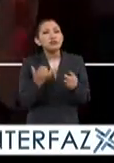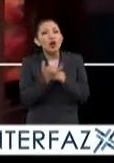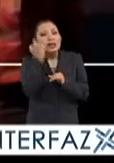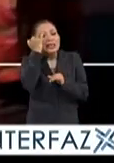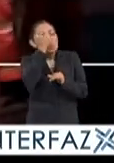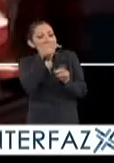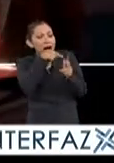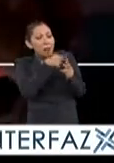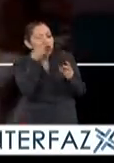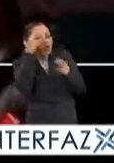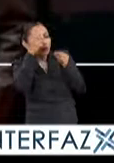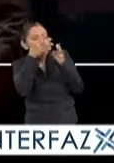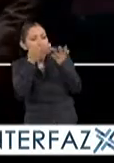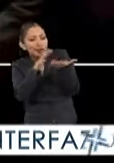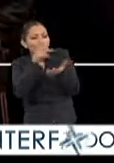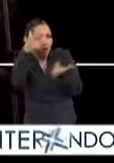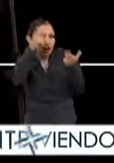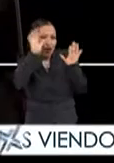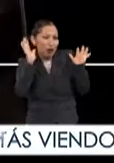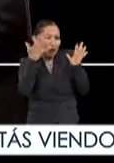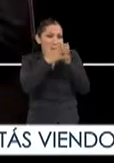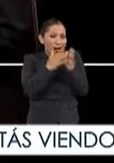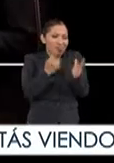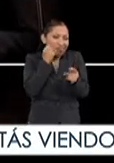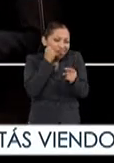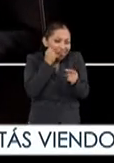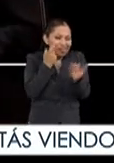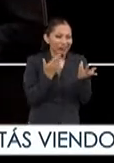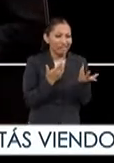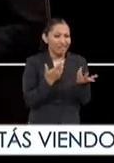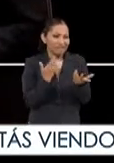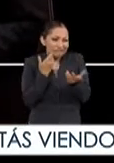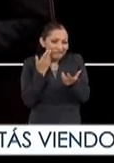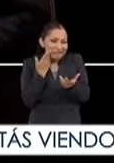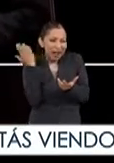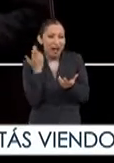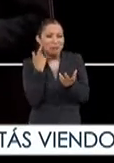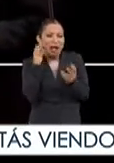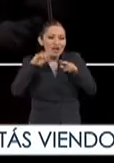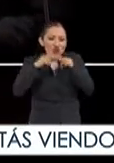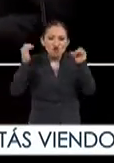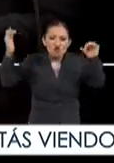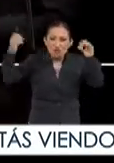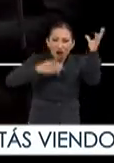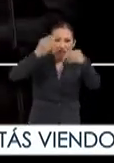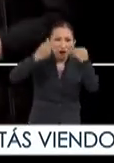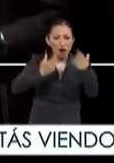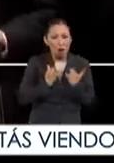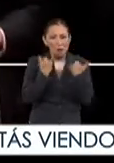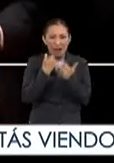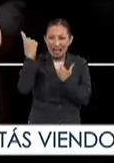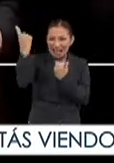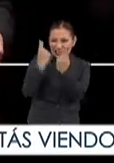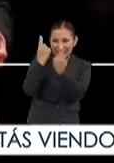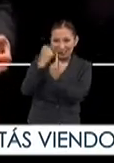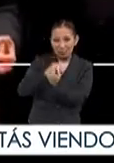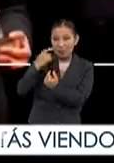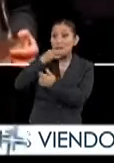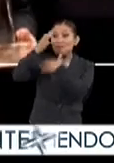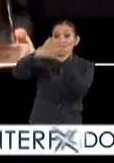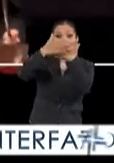una idea con un sueño medio loco medio atrevido de poder reunir a todo este talento de poder abrir